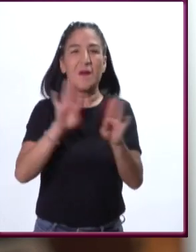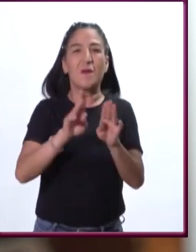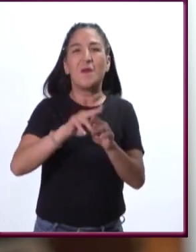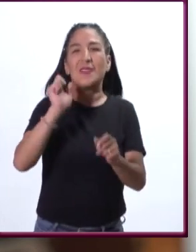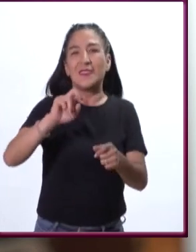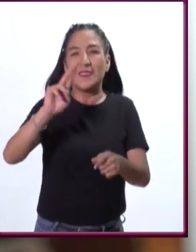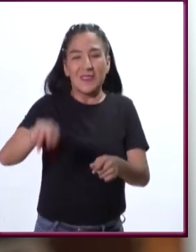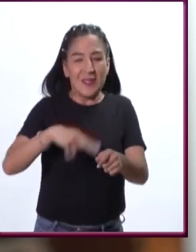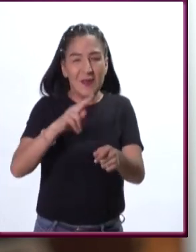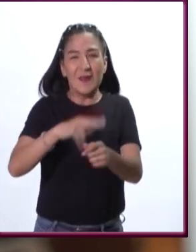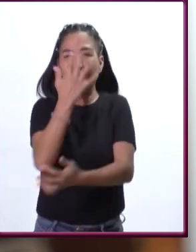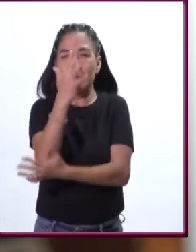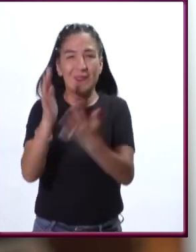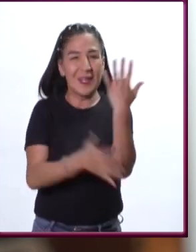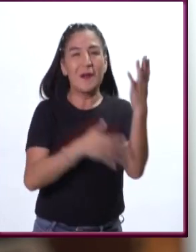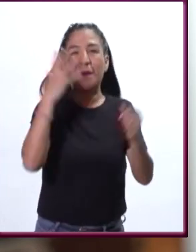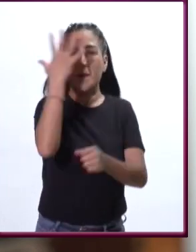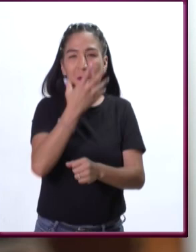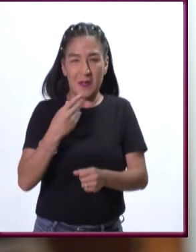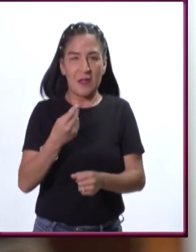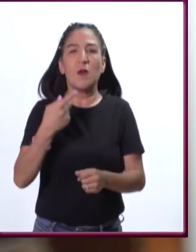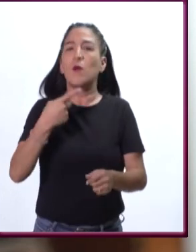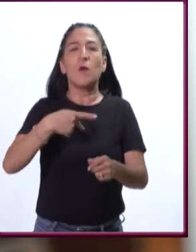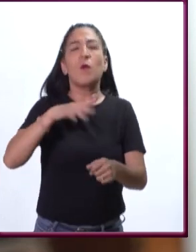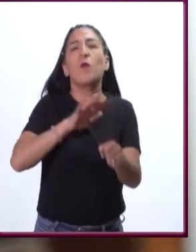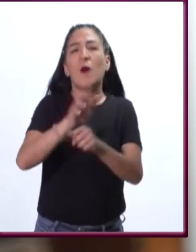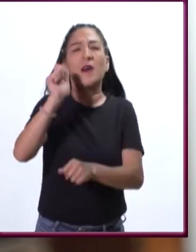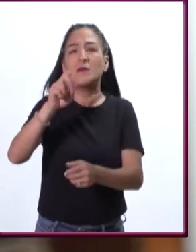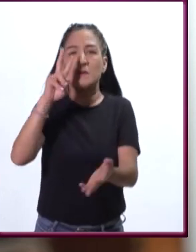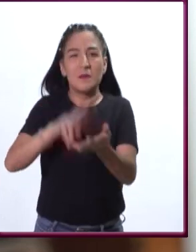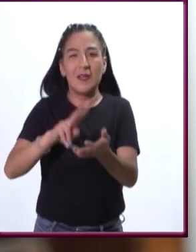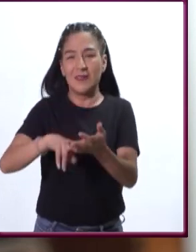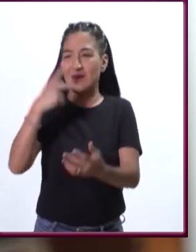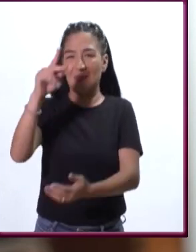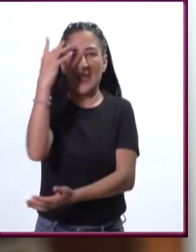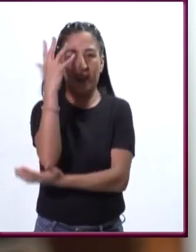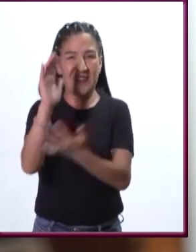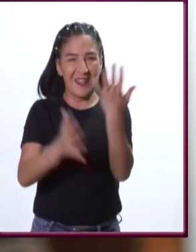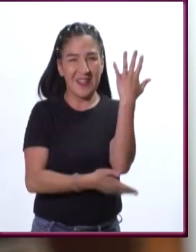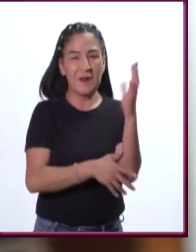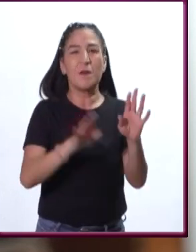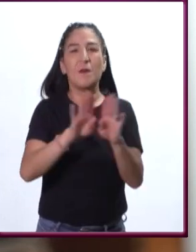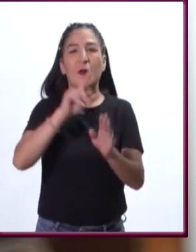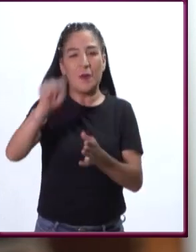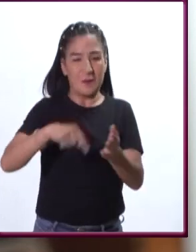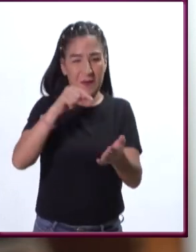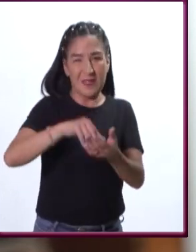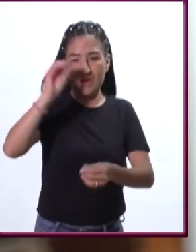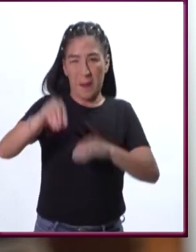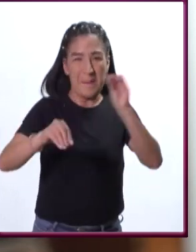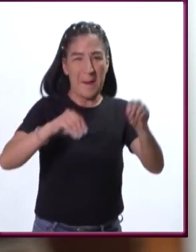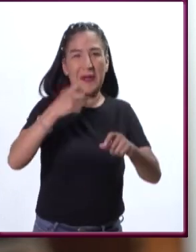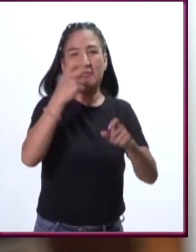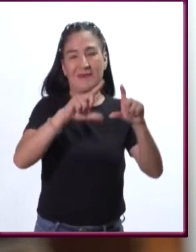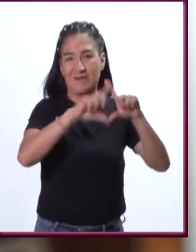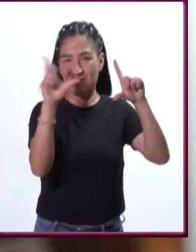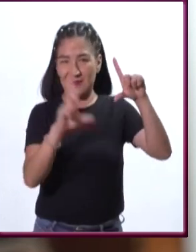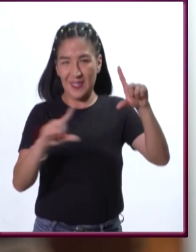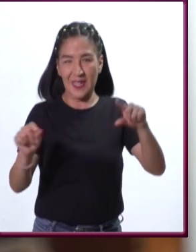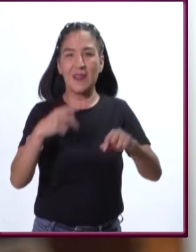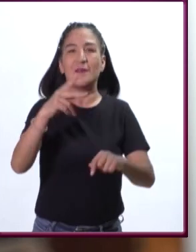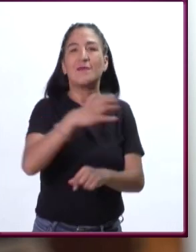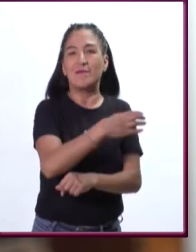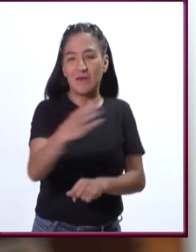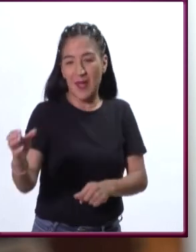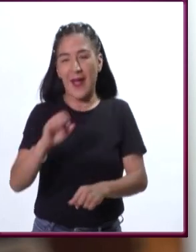impresionante. ¿Cuál es el valor de los árboles nativos que están dispersos en estas tierras agrícolas